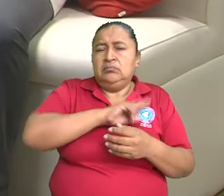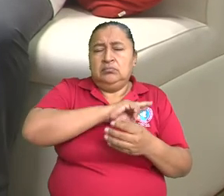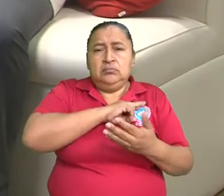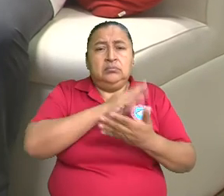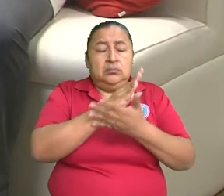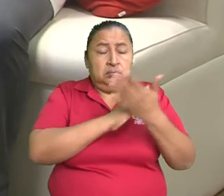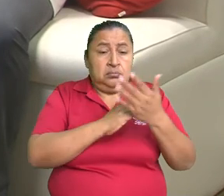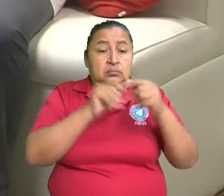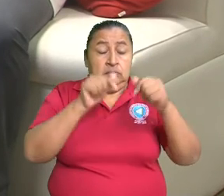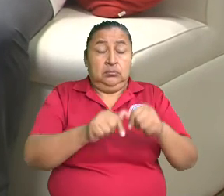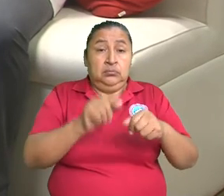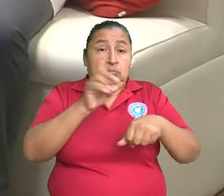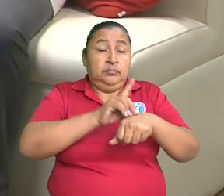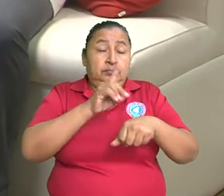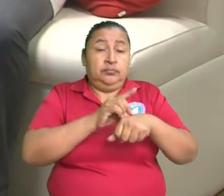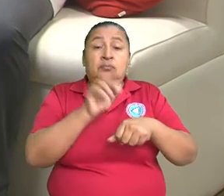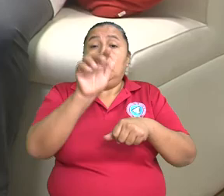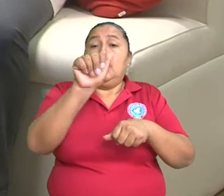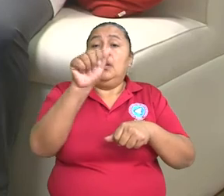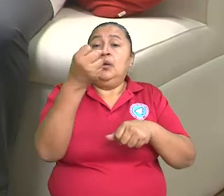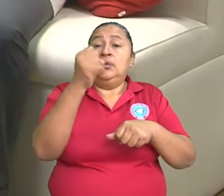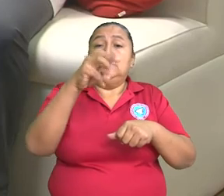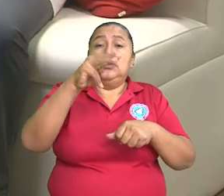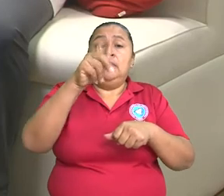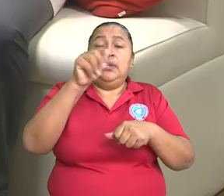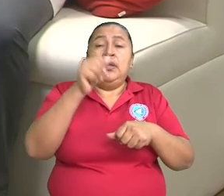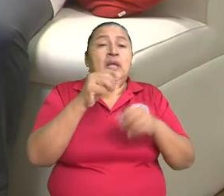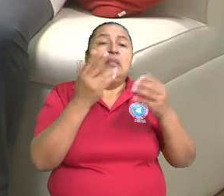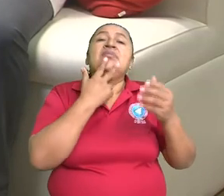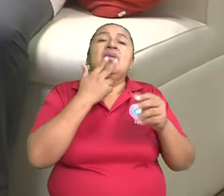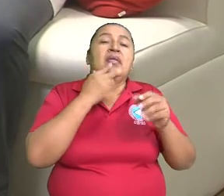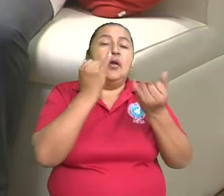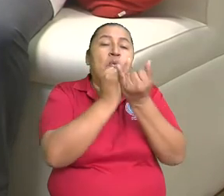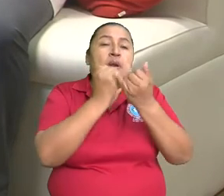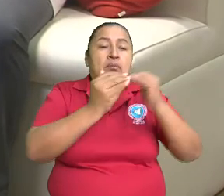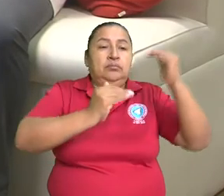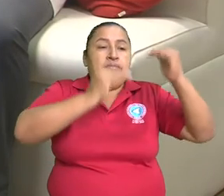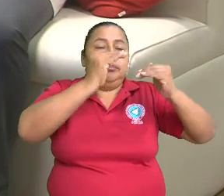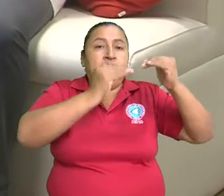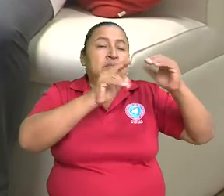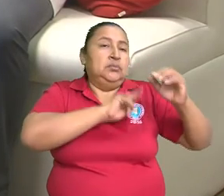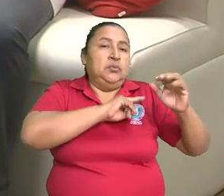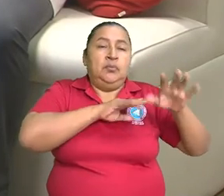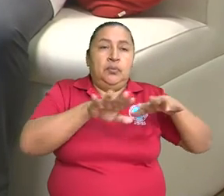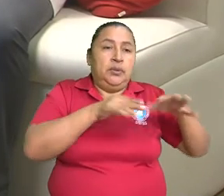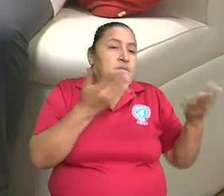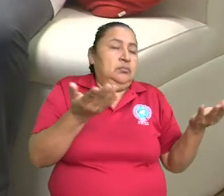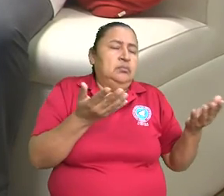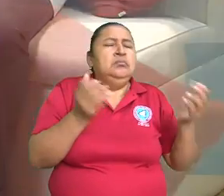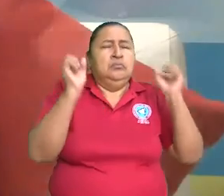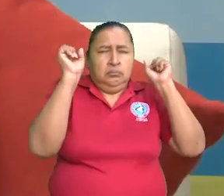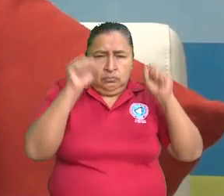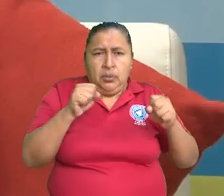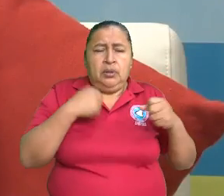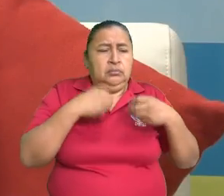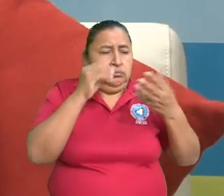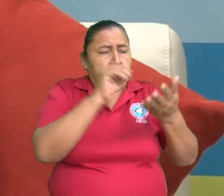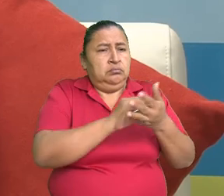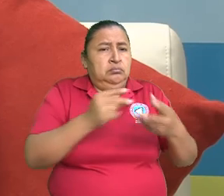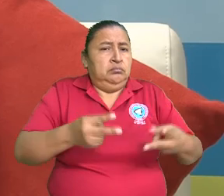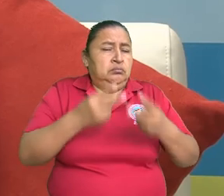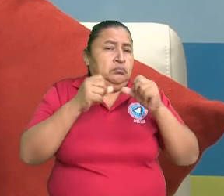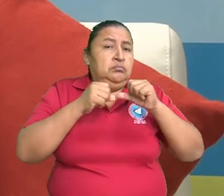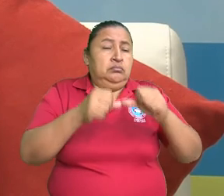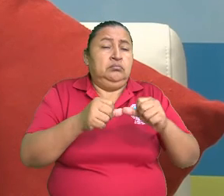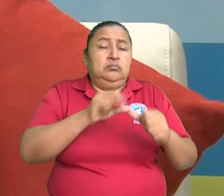la asimetría facial es una de las secuelas, ¿verdad? Que ya no logran recuperar. ¿Queda de por vida? Puede quedar de por vida, sí. Hay otros